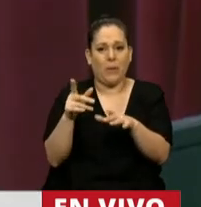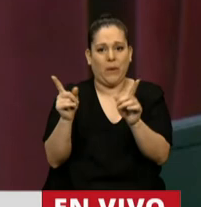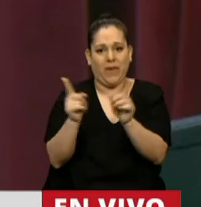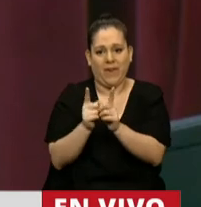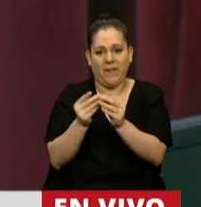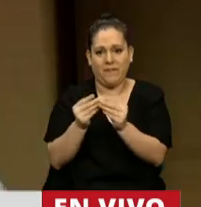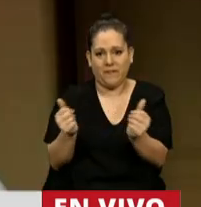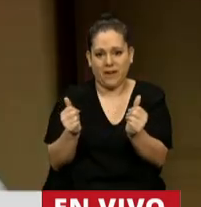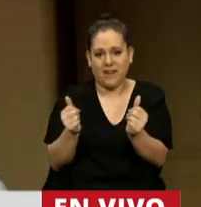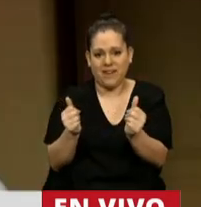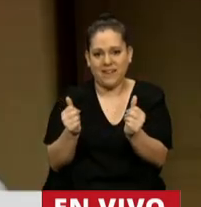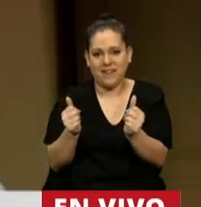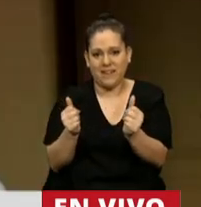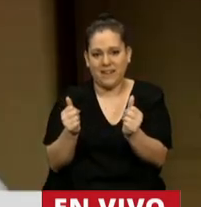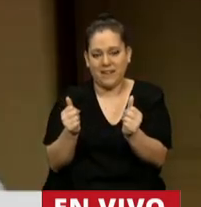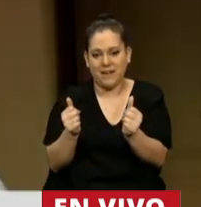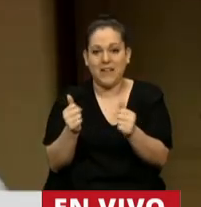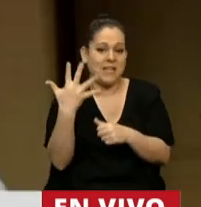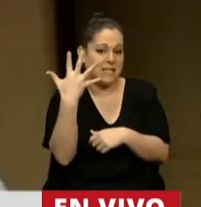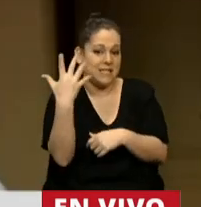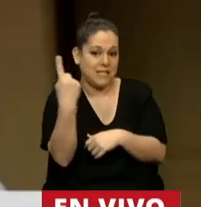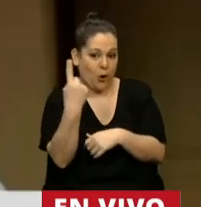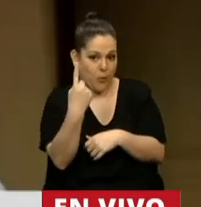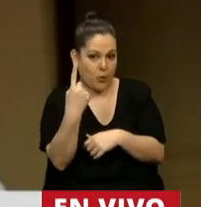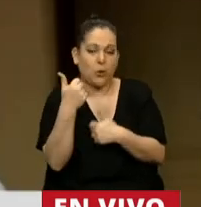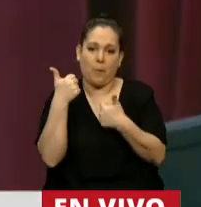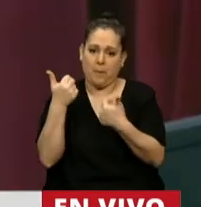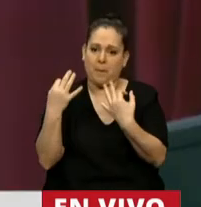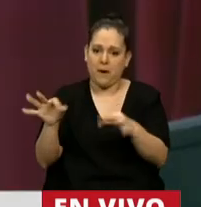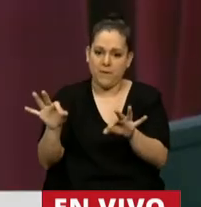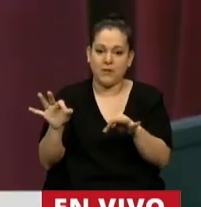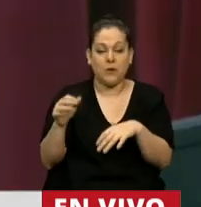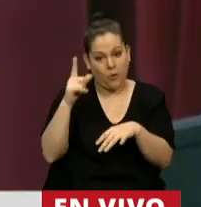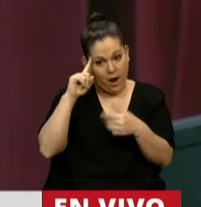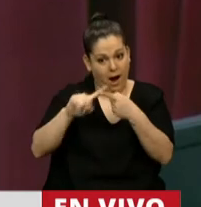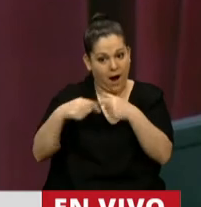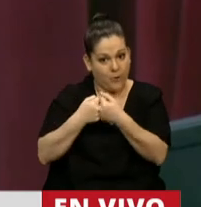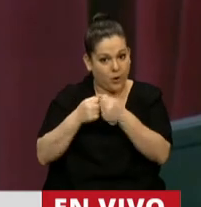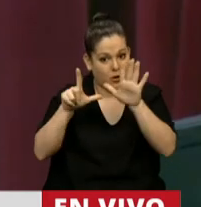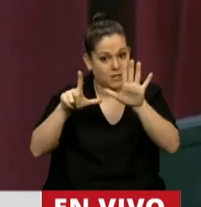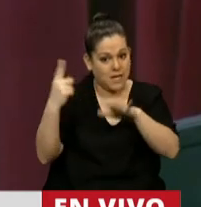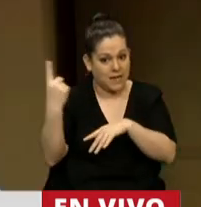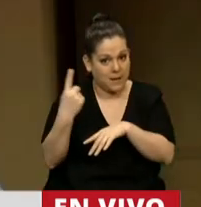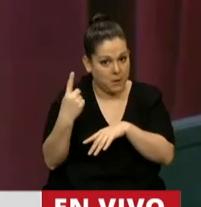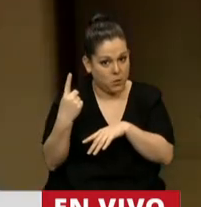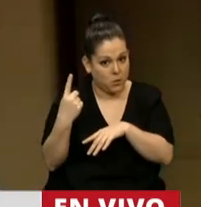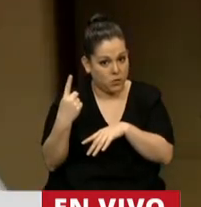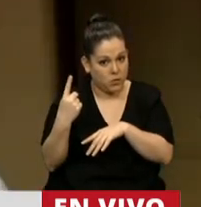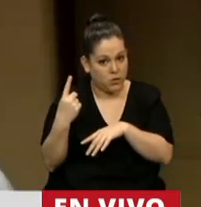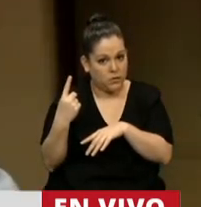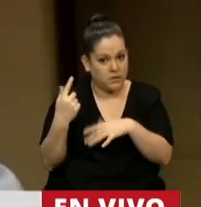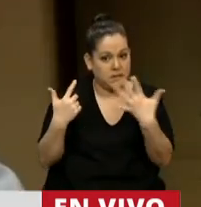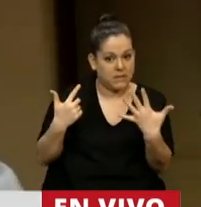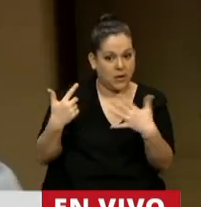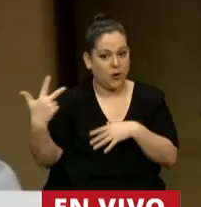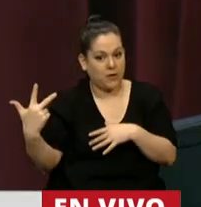¿Cómo no? Voy redondeando. ¿Tengo 5 minutos? Bueno, perfecto. Había acordado 7 minutos con el diputado Pastori y 3 para el diputado